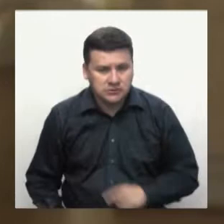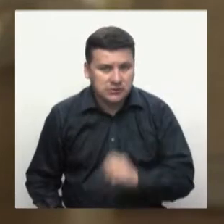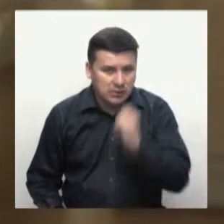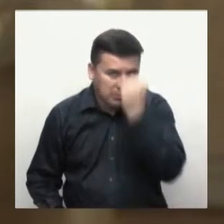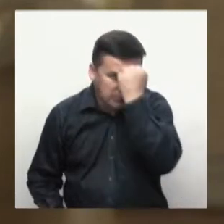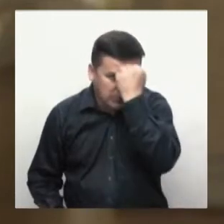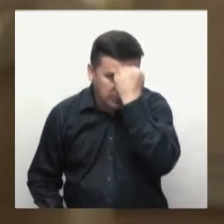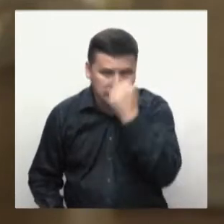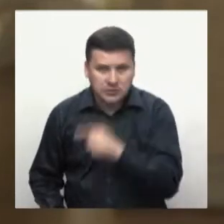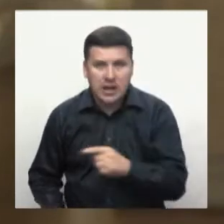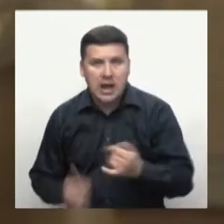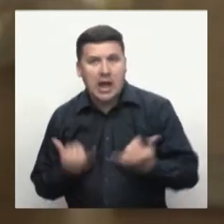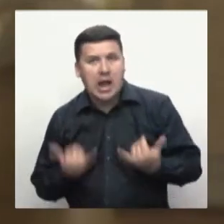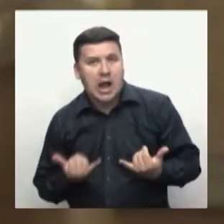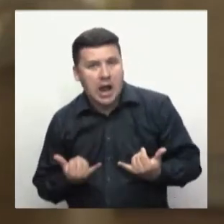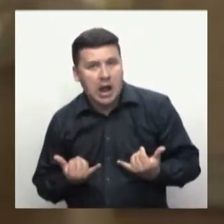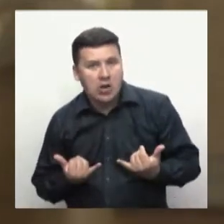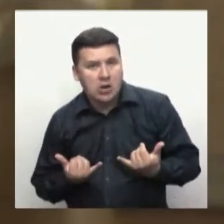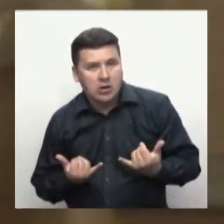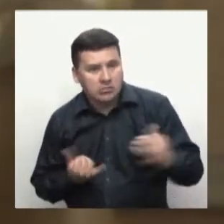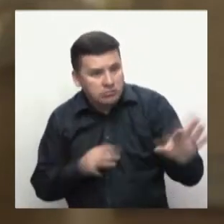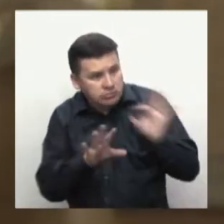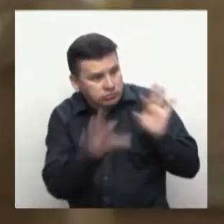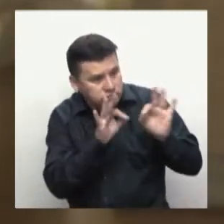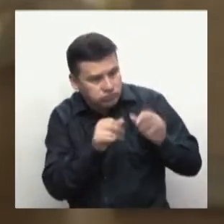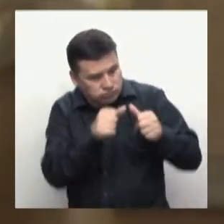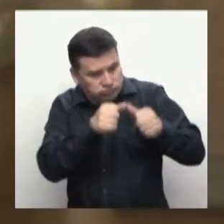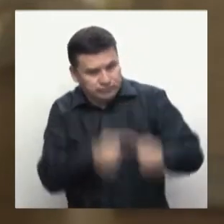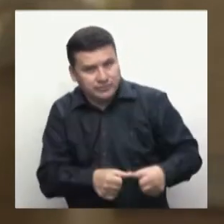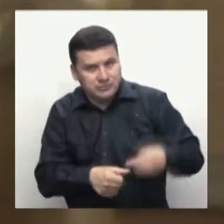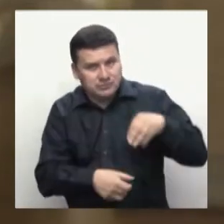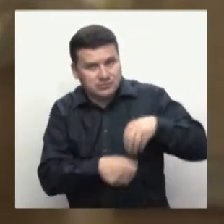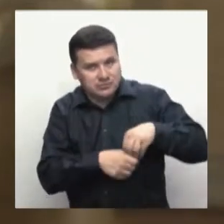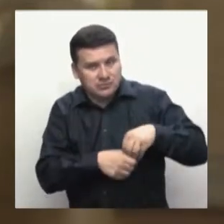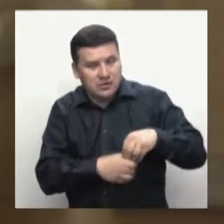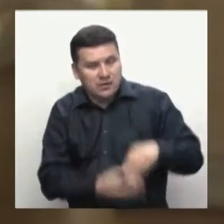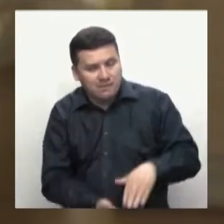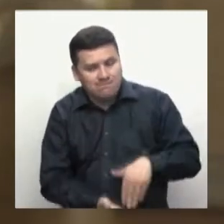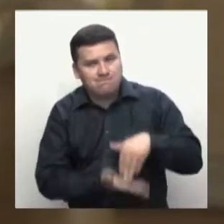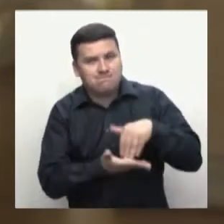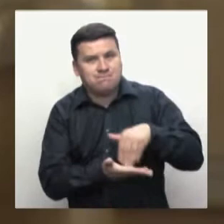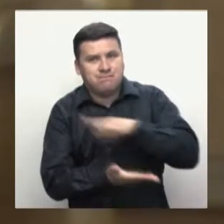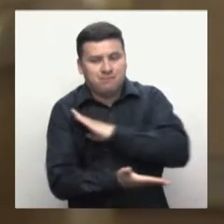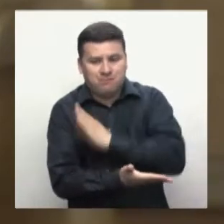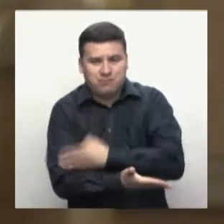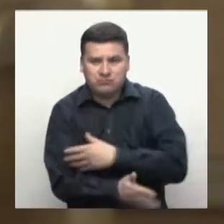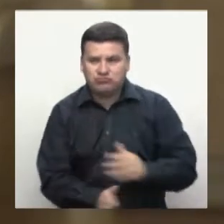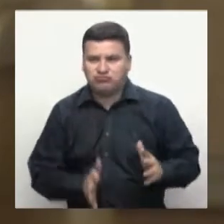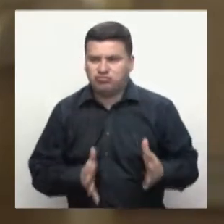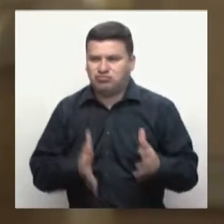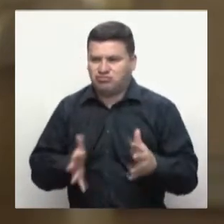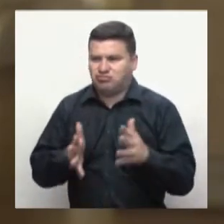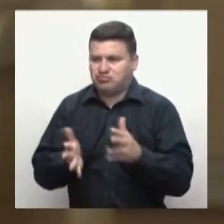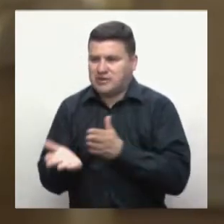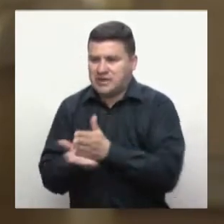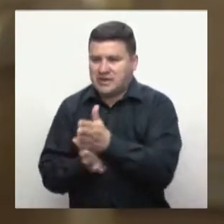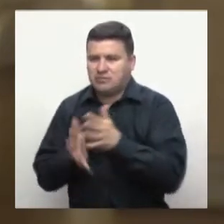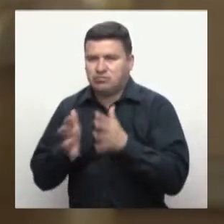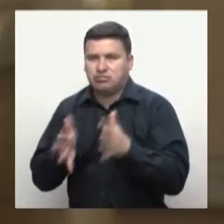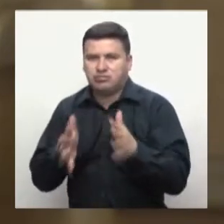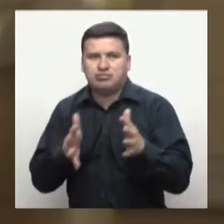nuevos cargos. ¿Y por qué esto es bueno para ustedes, los aprendices? Porque estos instructores,